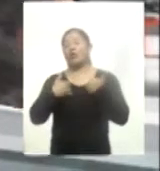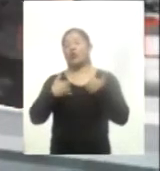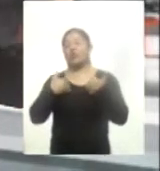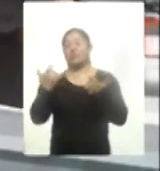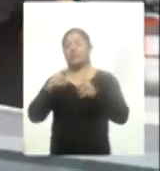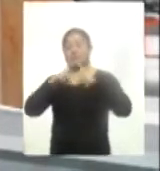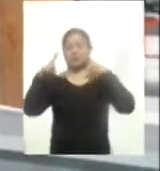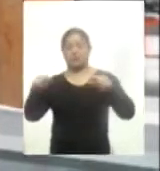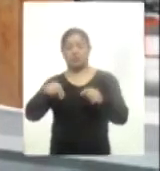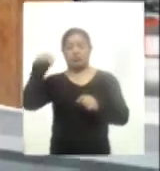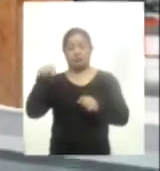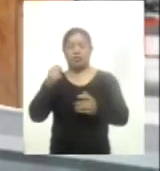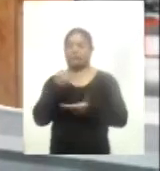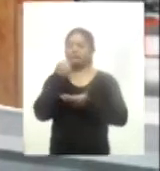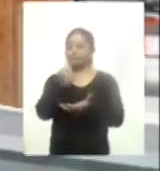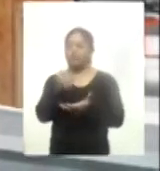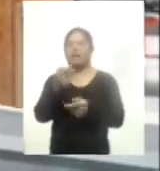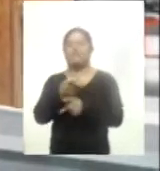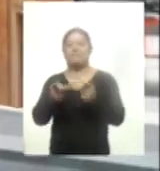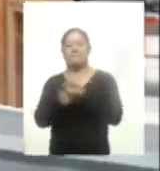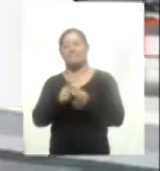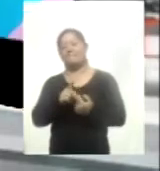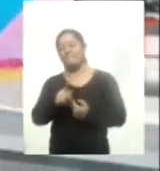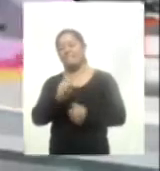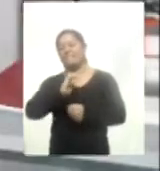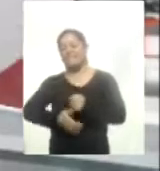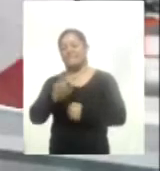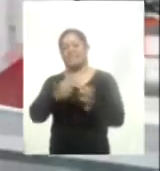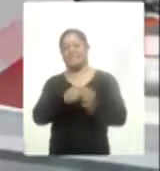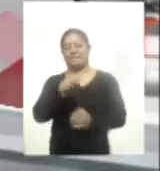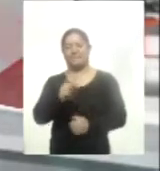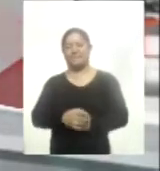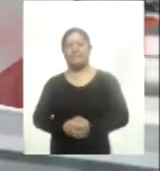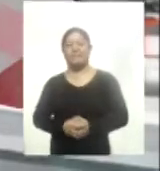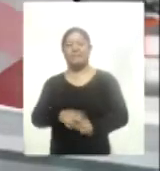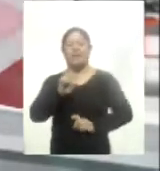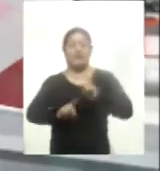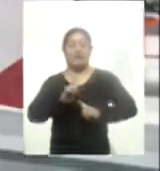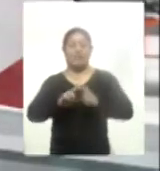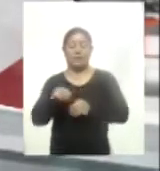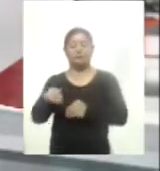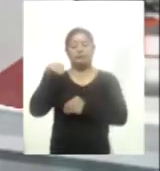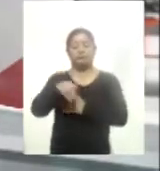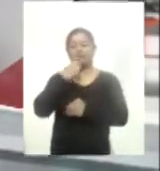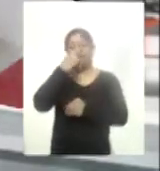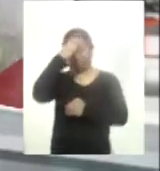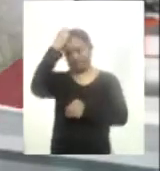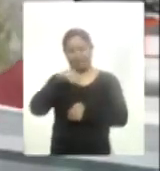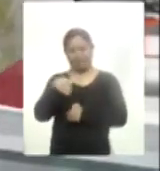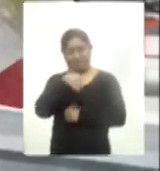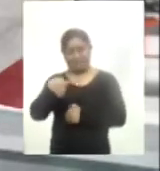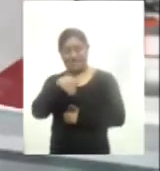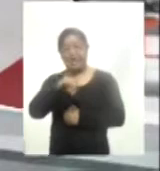entidad reciben la beca Tuprepa Terminada 2020. En los deportes, el delantero de Chivas, José Juan Macías,